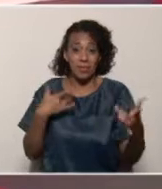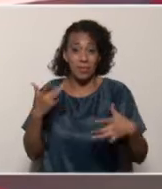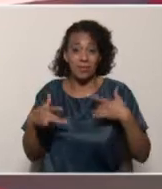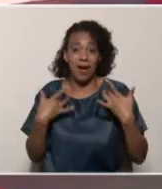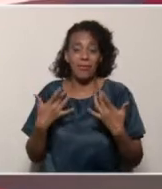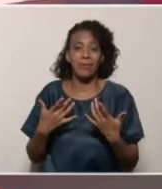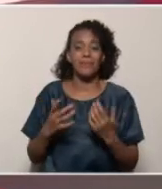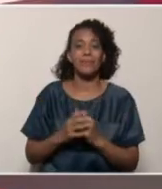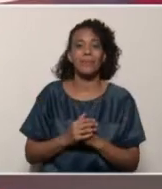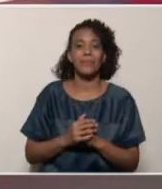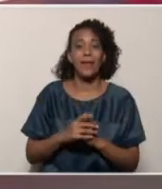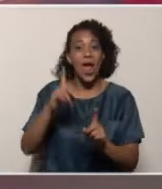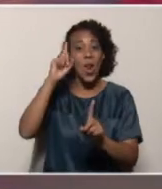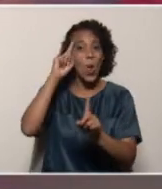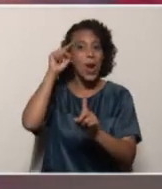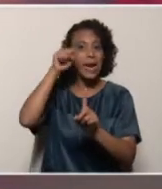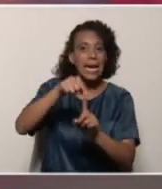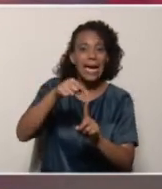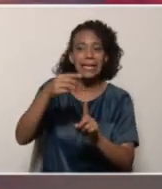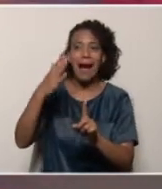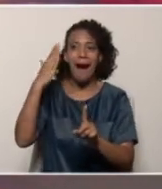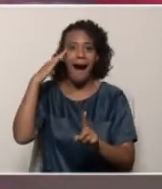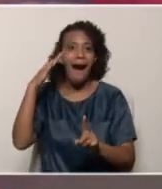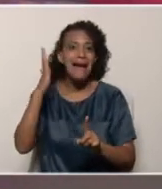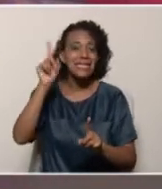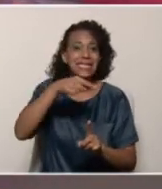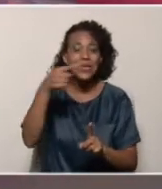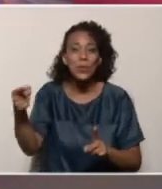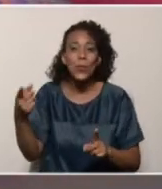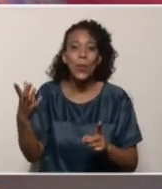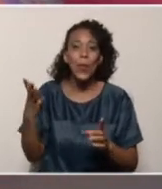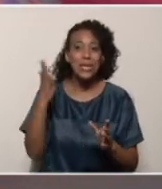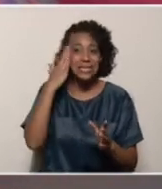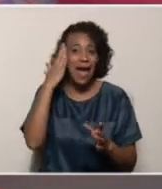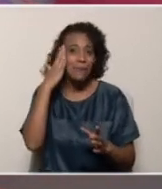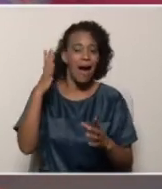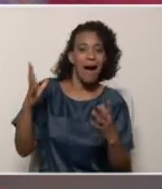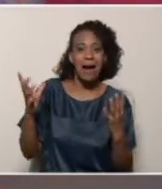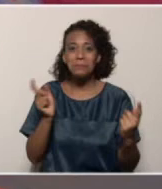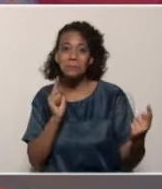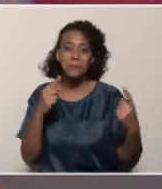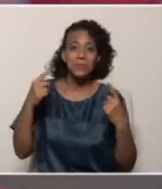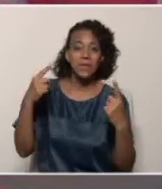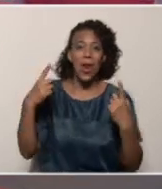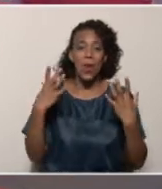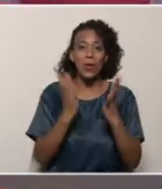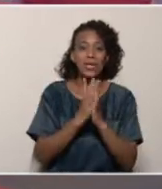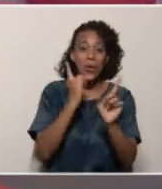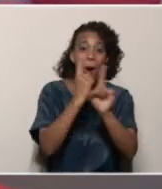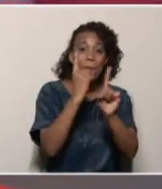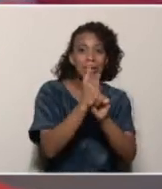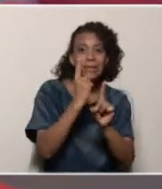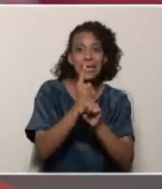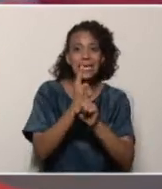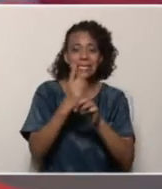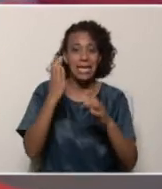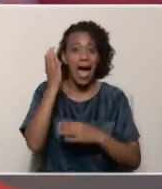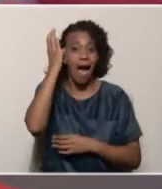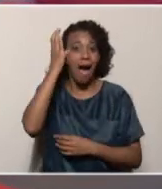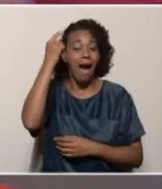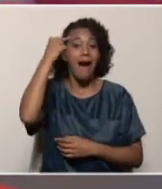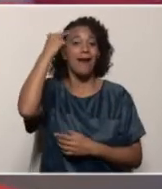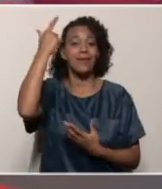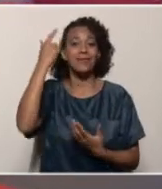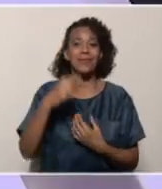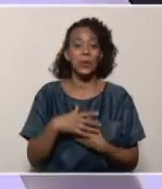sociocomunitarias, los retos estudiantiles, gracias María, los retos estudiantiles tienen que verlos muchachos y todos nosotros tenemos que